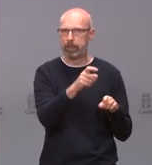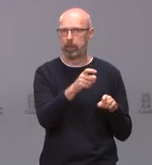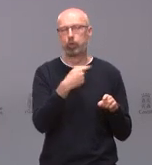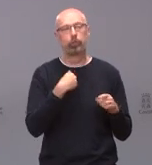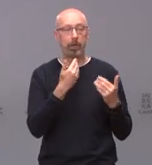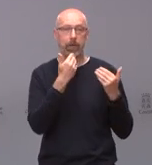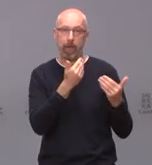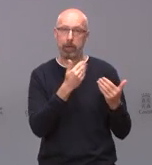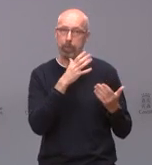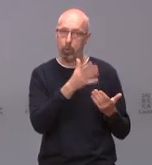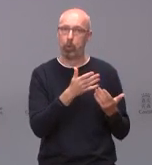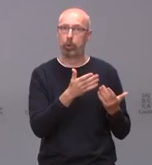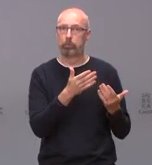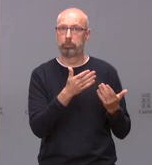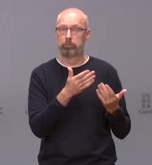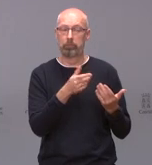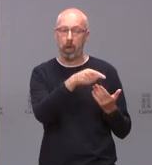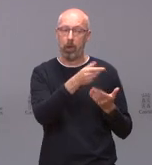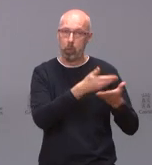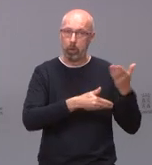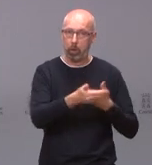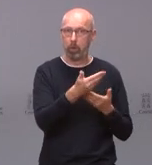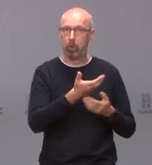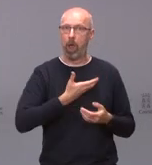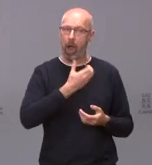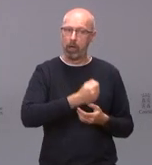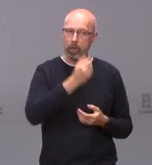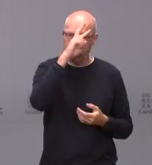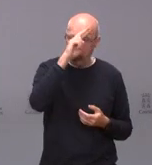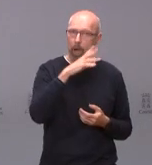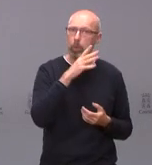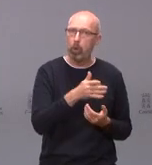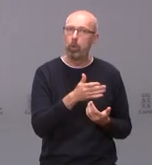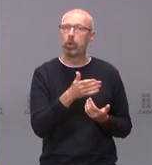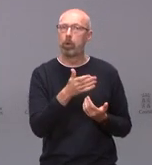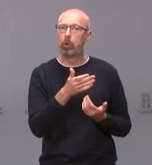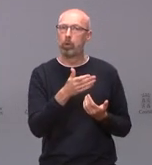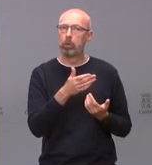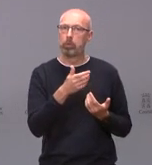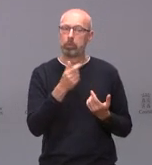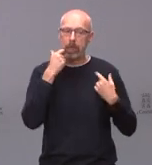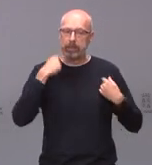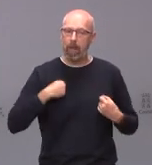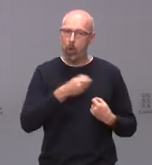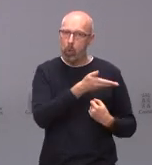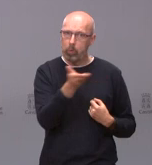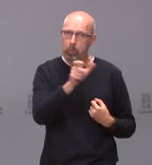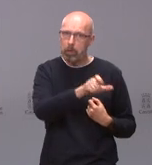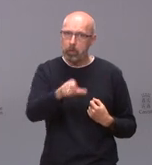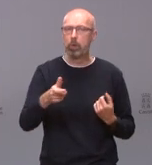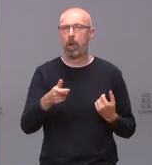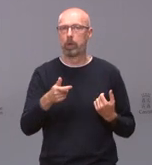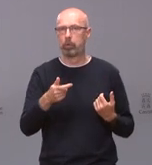porque es de agradecer pues encontrarse alcaldes preocupados por la salud de su población he de decirles